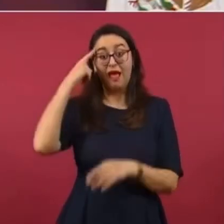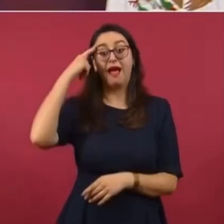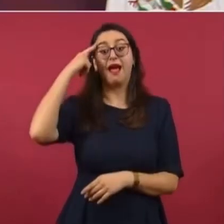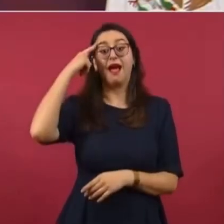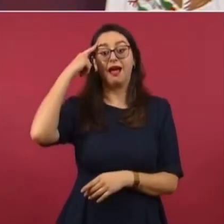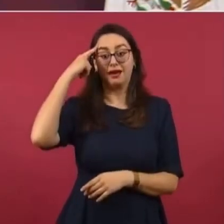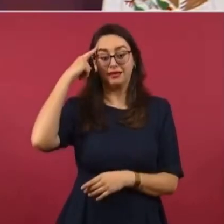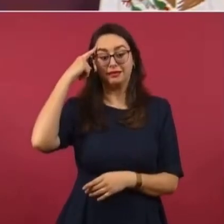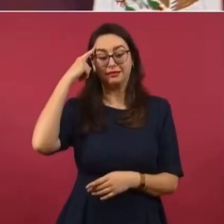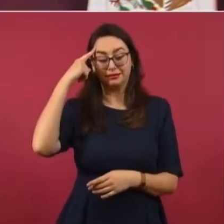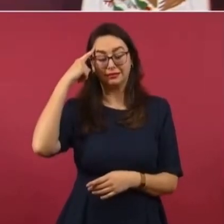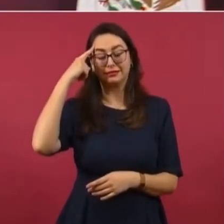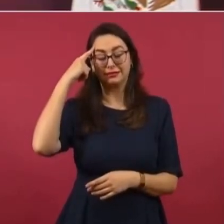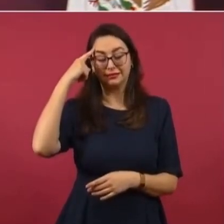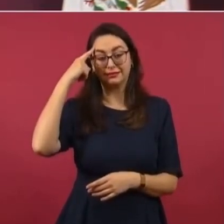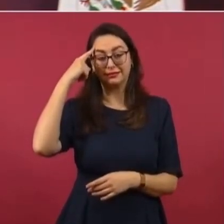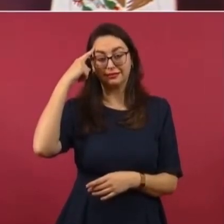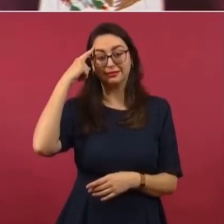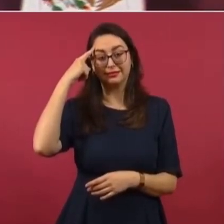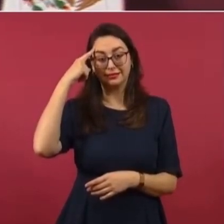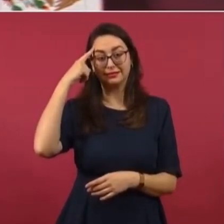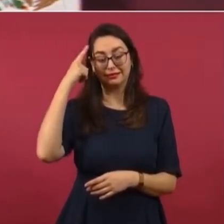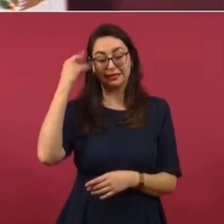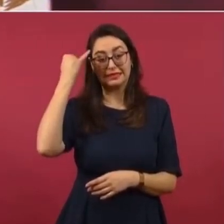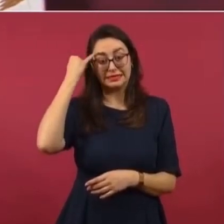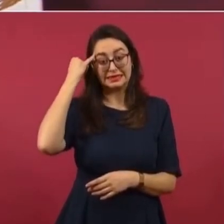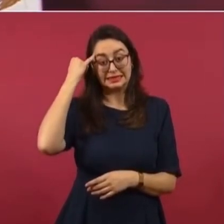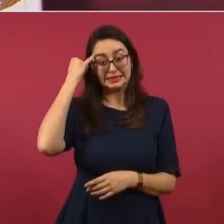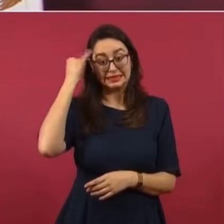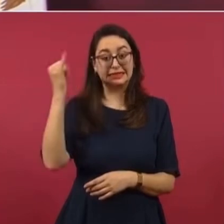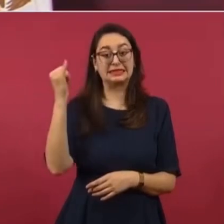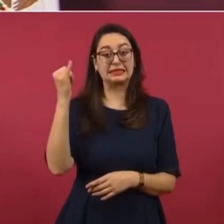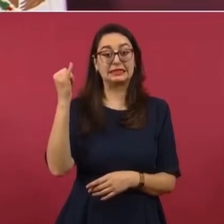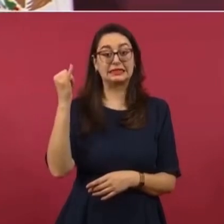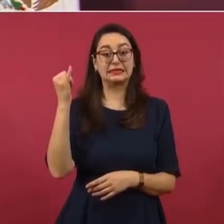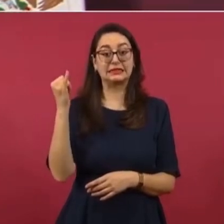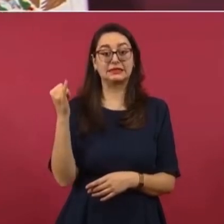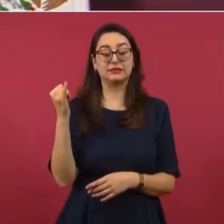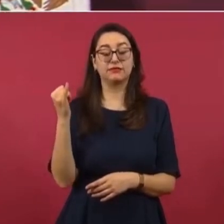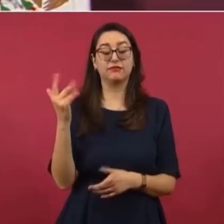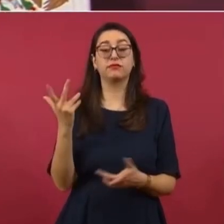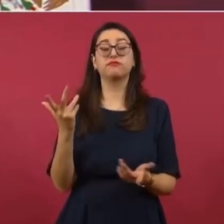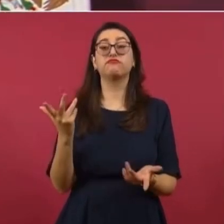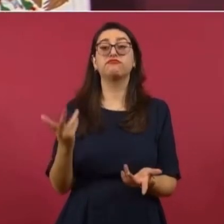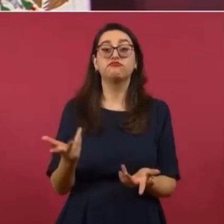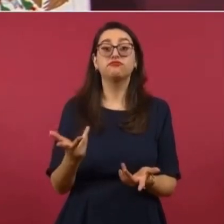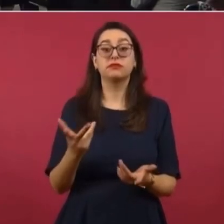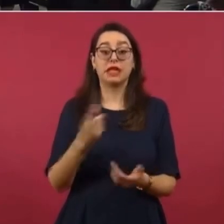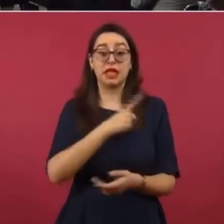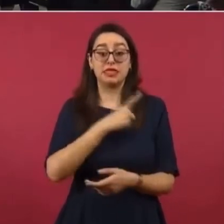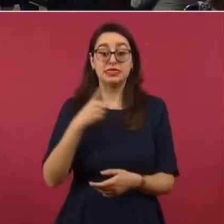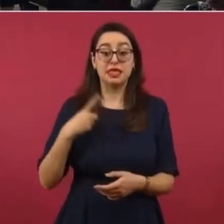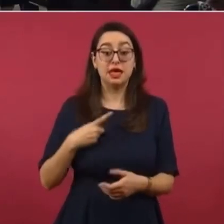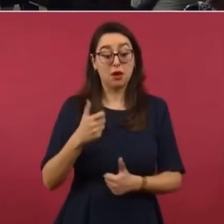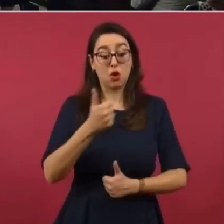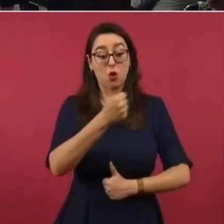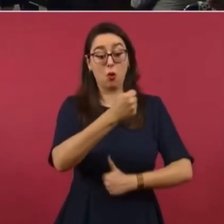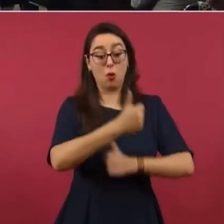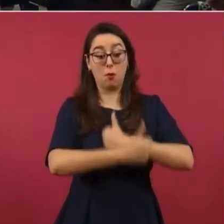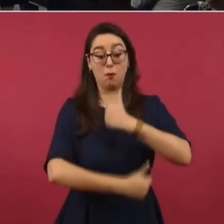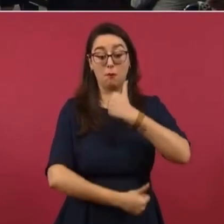las entregas,